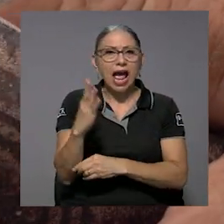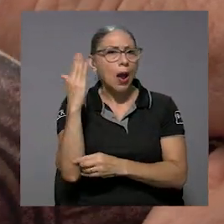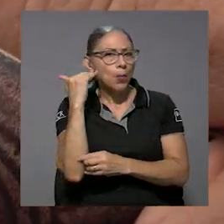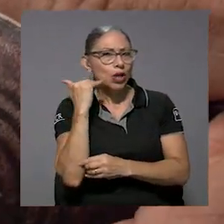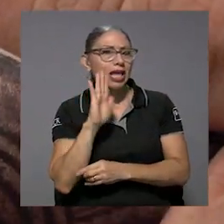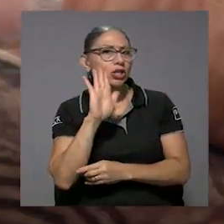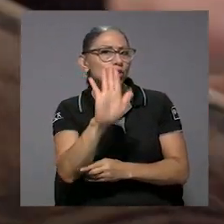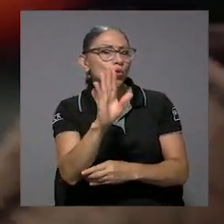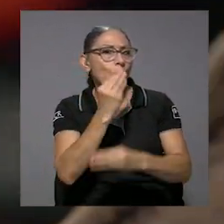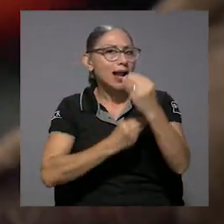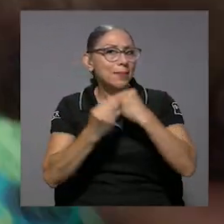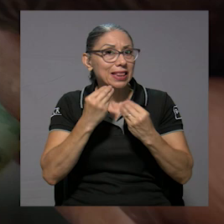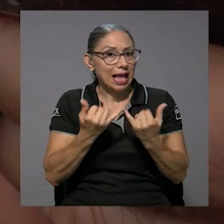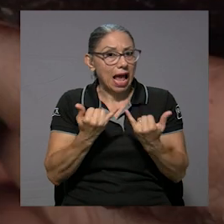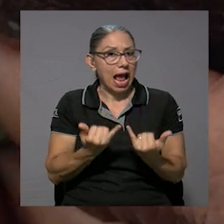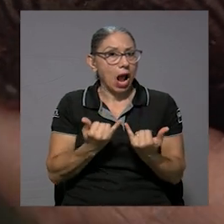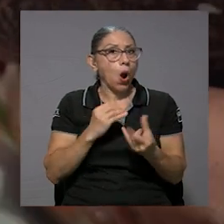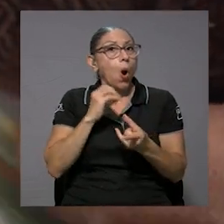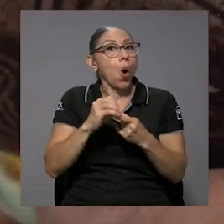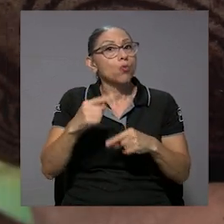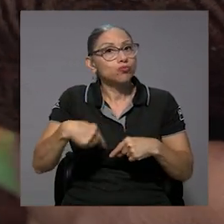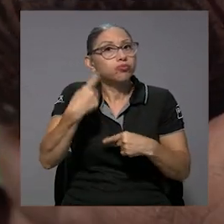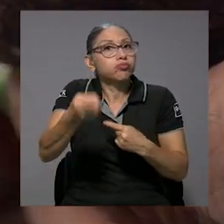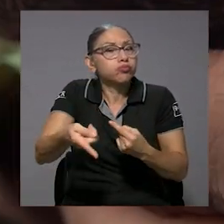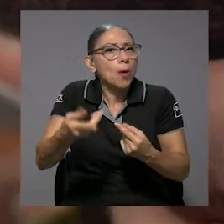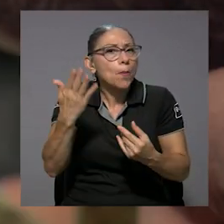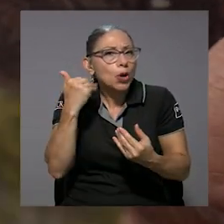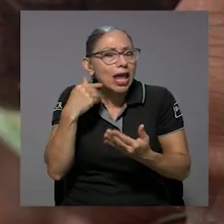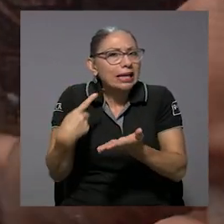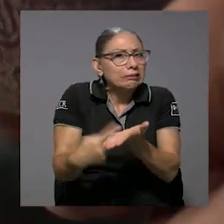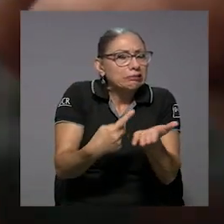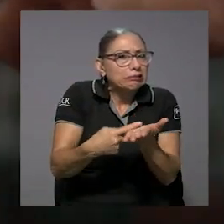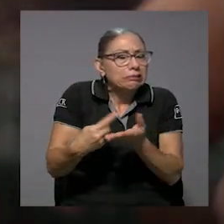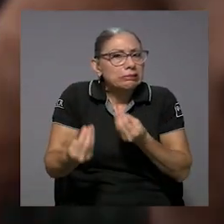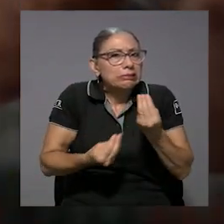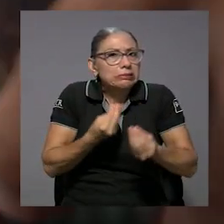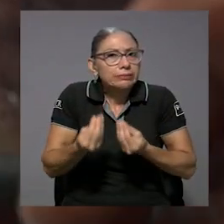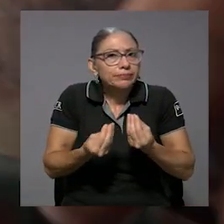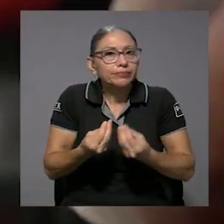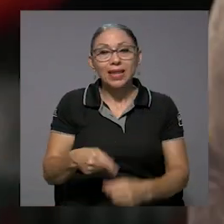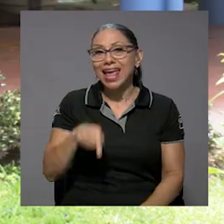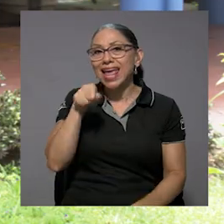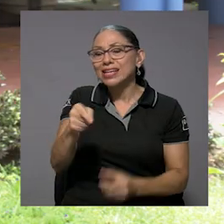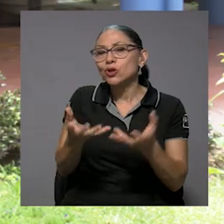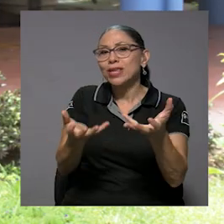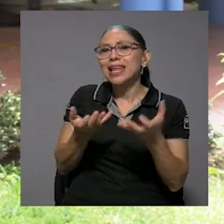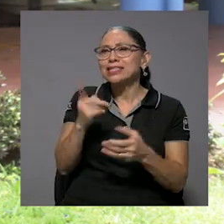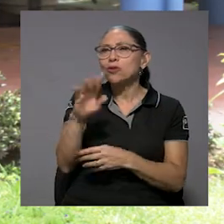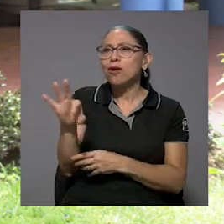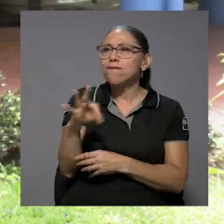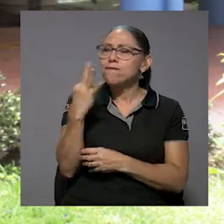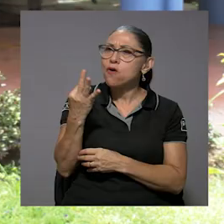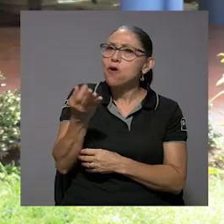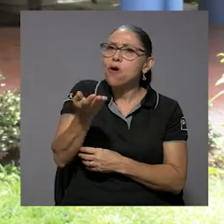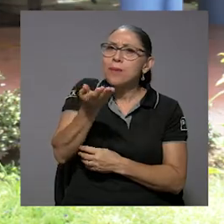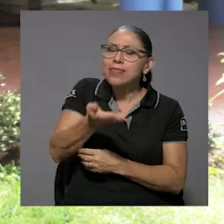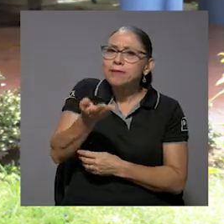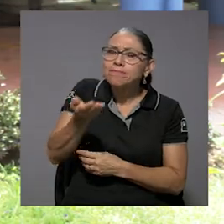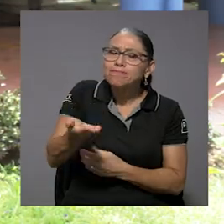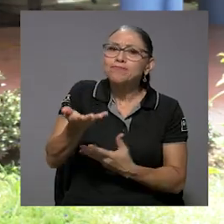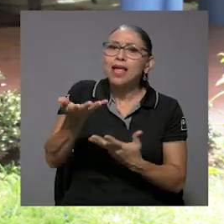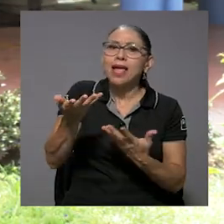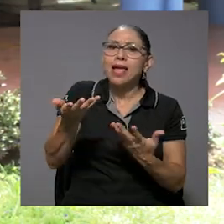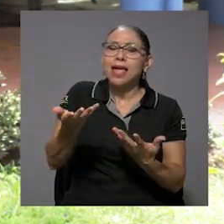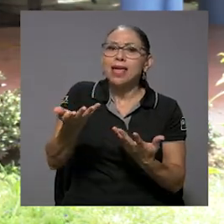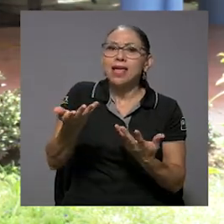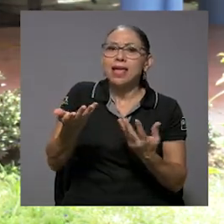su alimentación está o podría estar en disputa. Busca ser una herramienta, una herramienta, digamos,